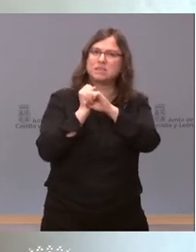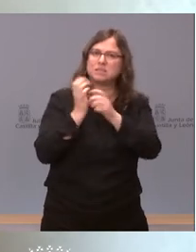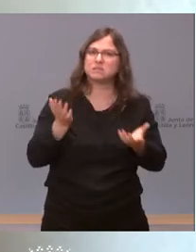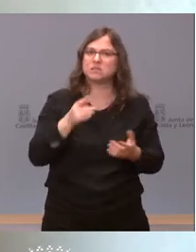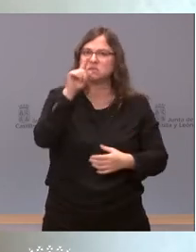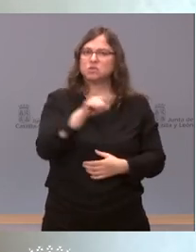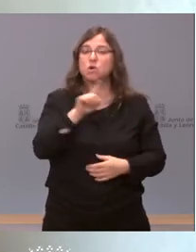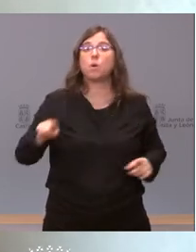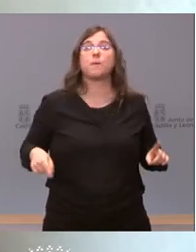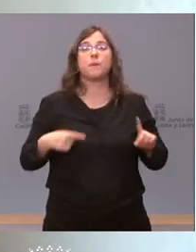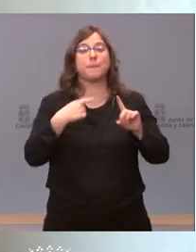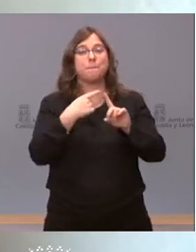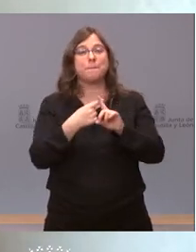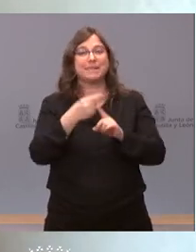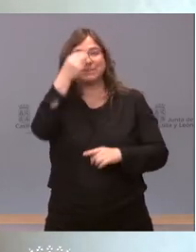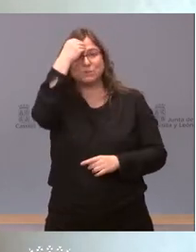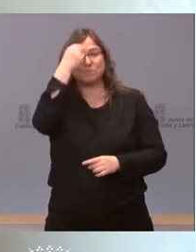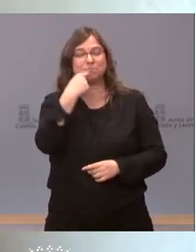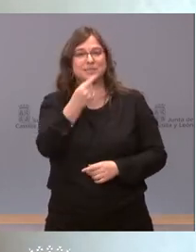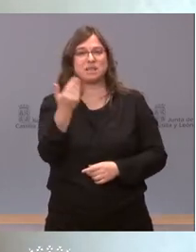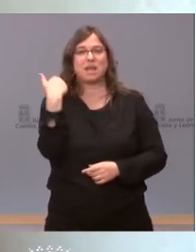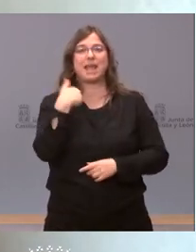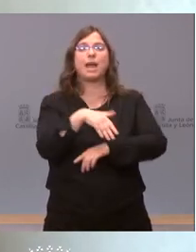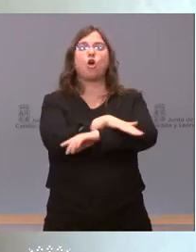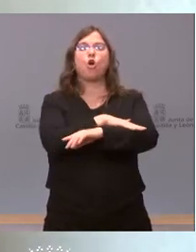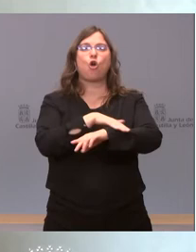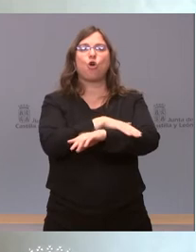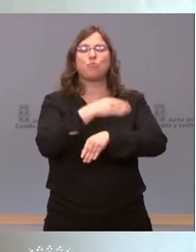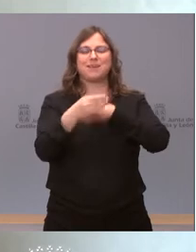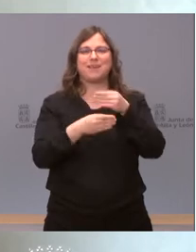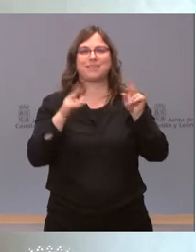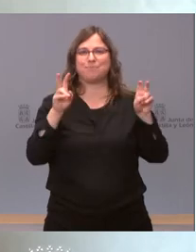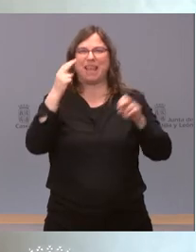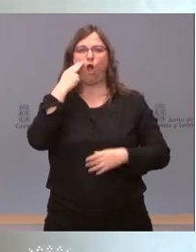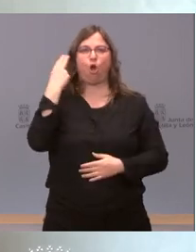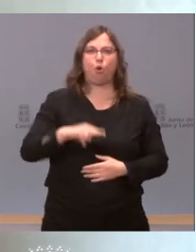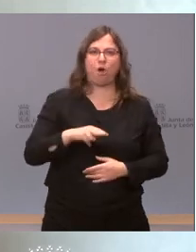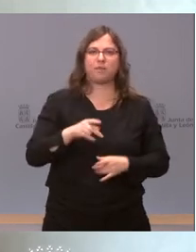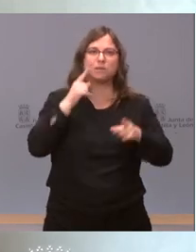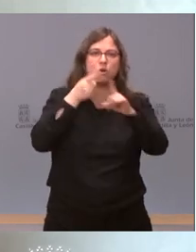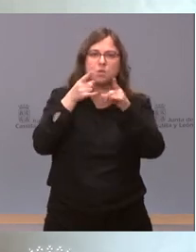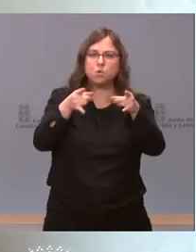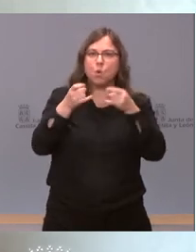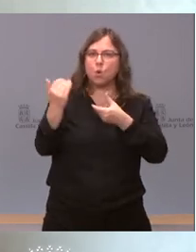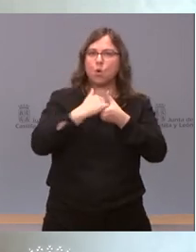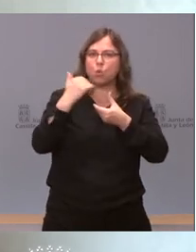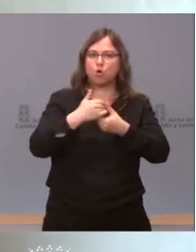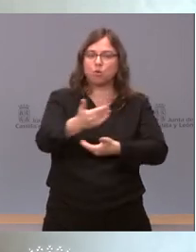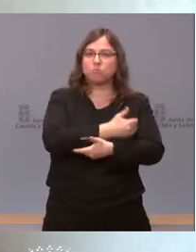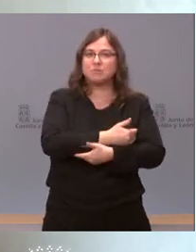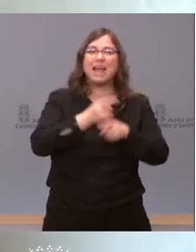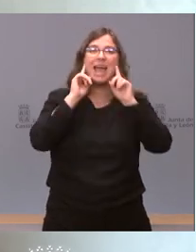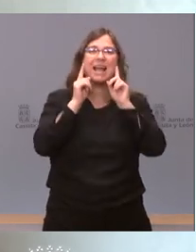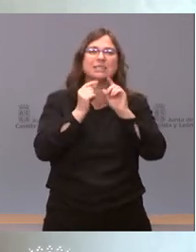a lo que ha considerado de que el gobierno actúa de forma cobarde y electoralista en este caso en cuanto a las medidas de Semana Santa